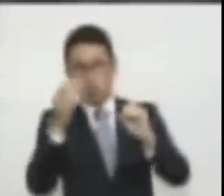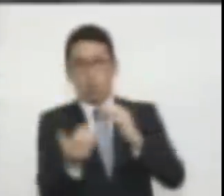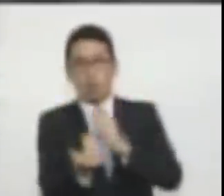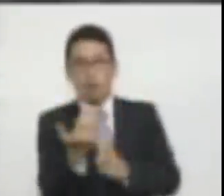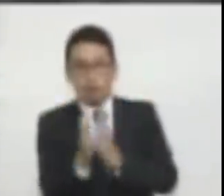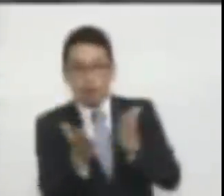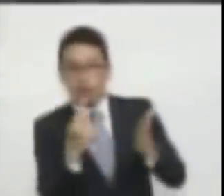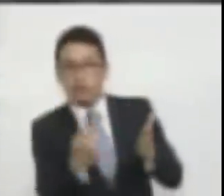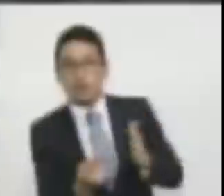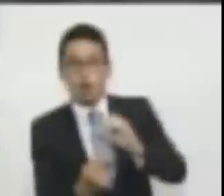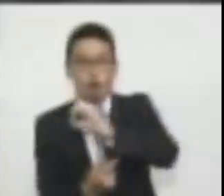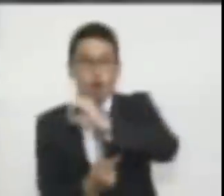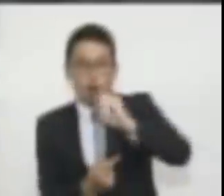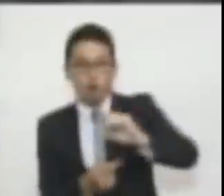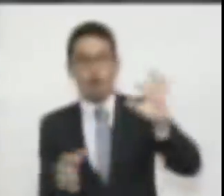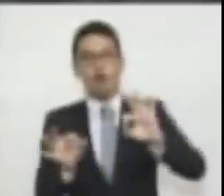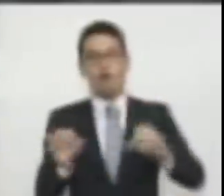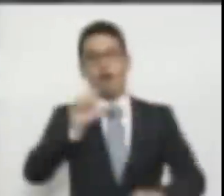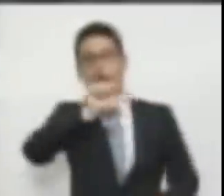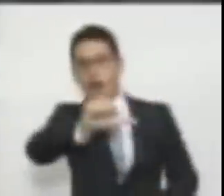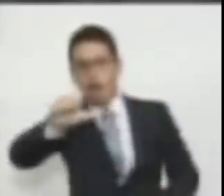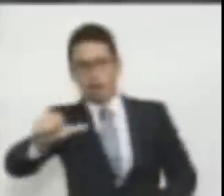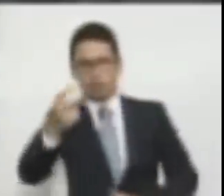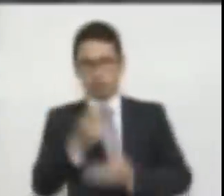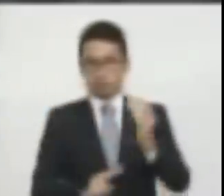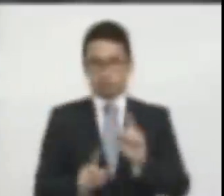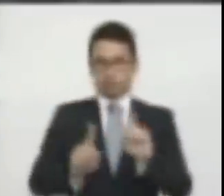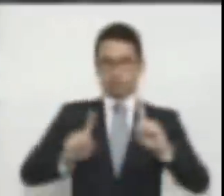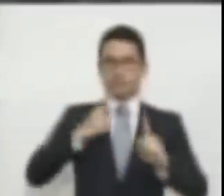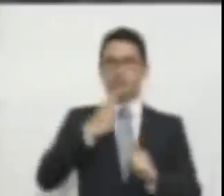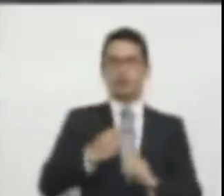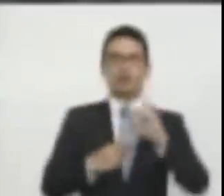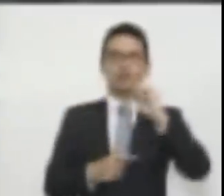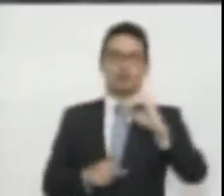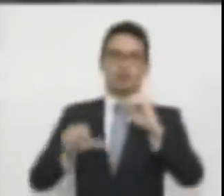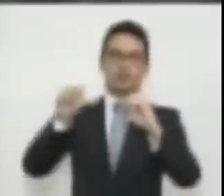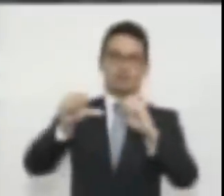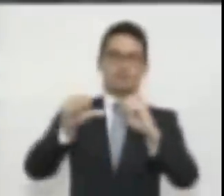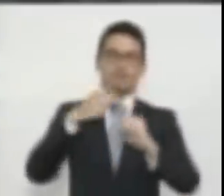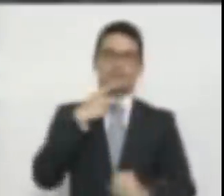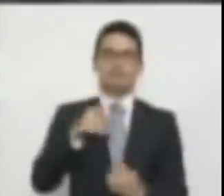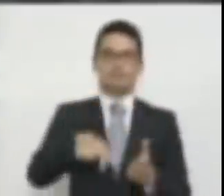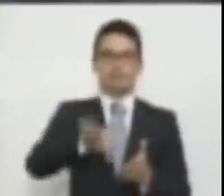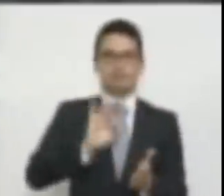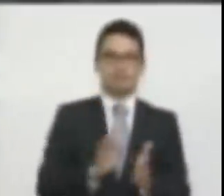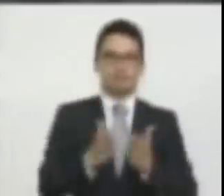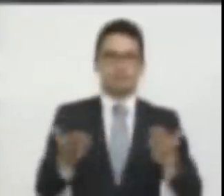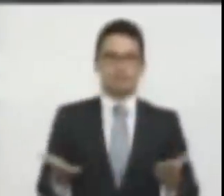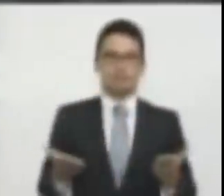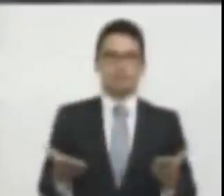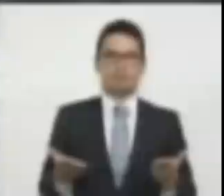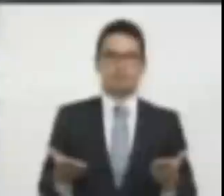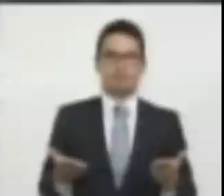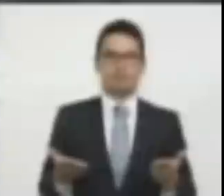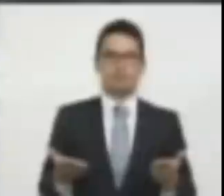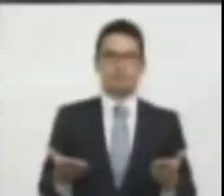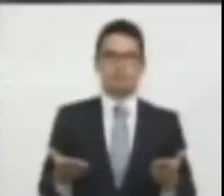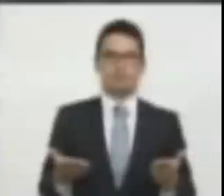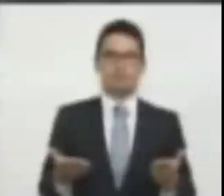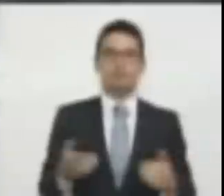Testamento no dice dos hombres ni dos mujeres. Un hombre y una mujer. Que por cierto es